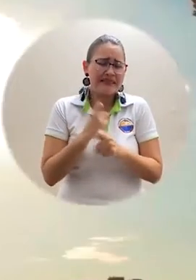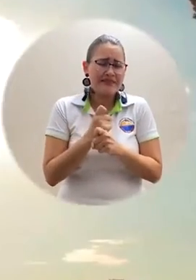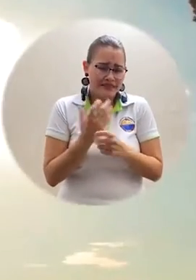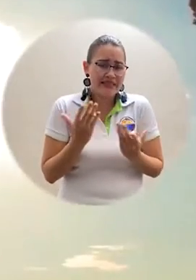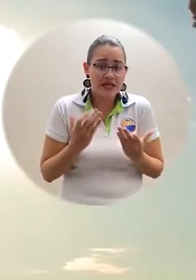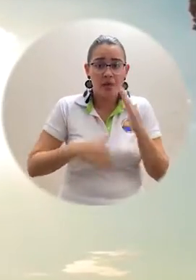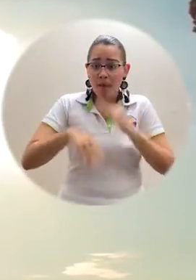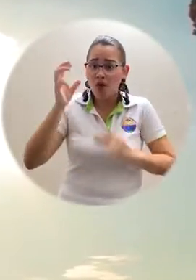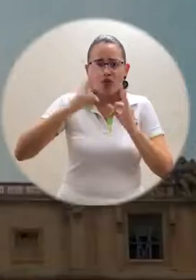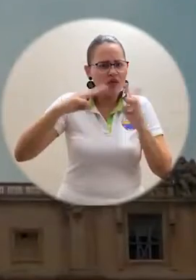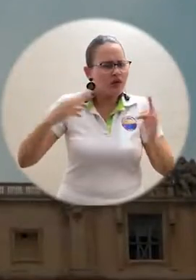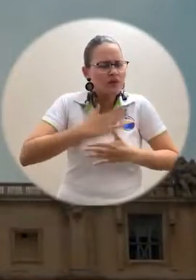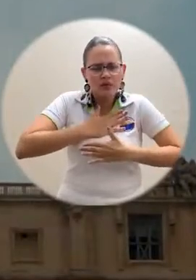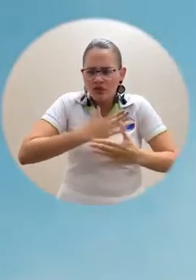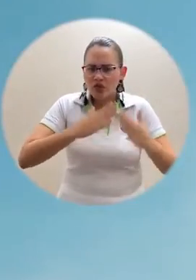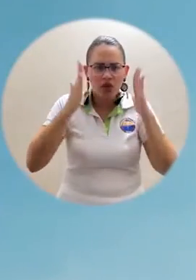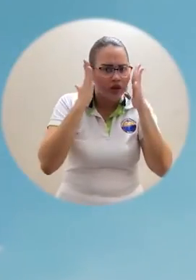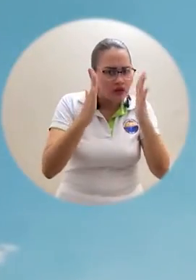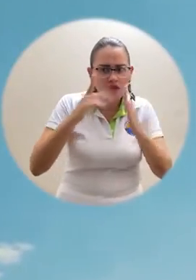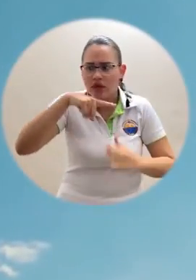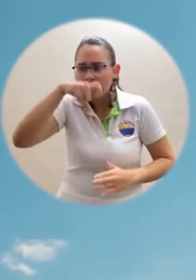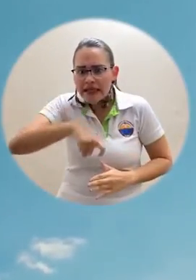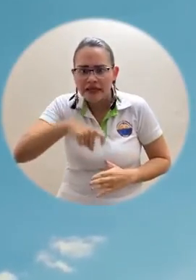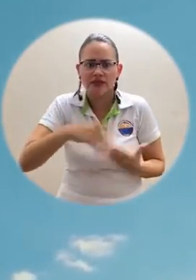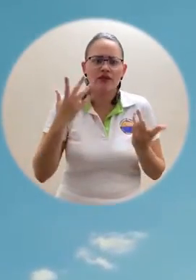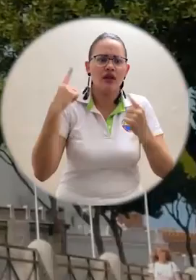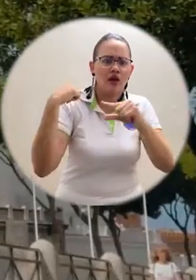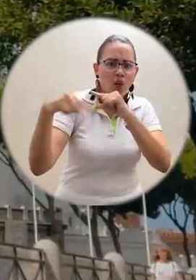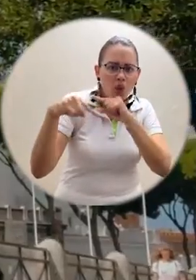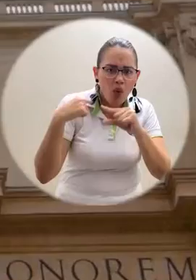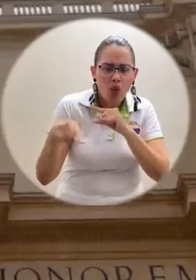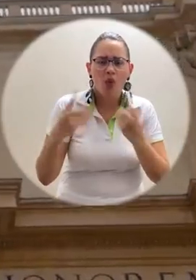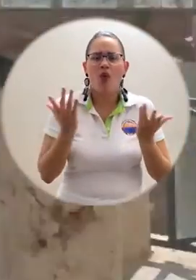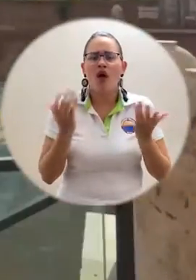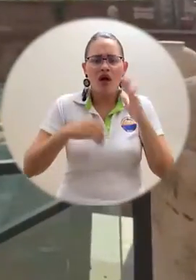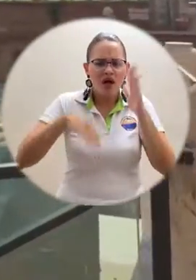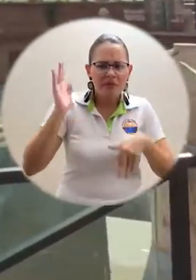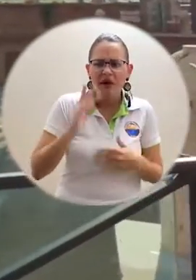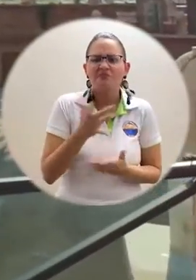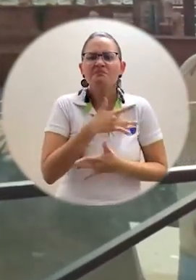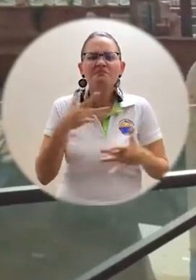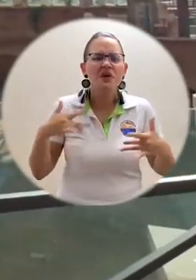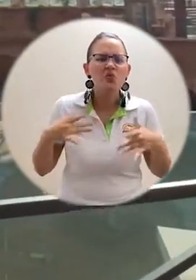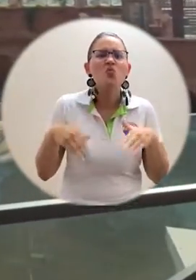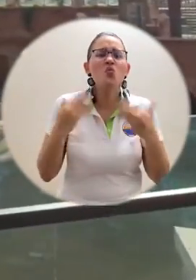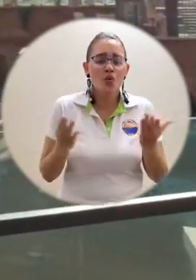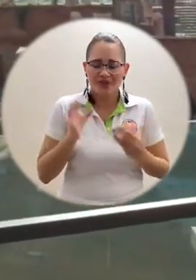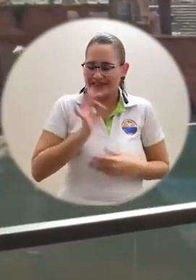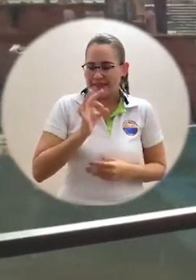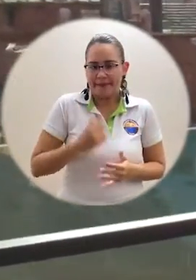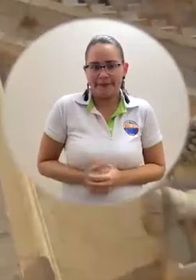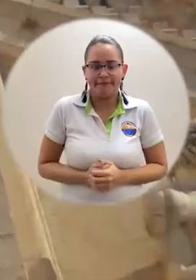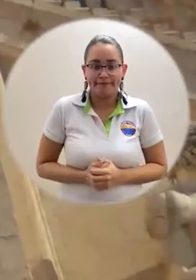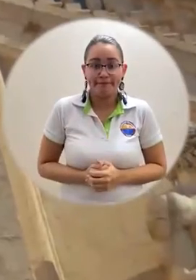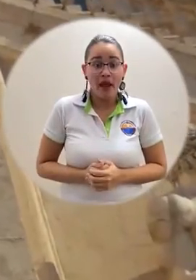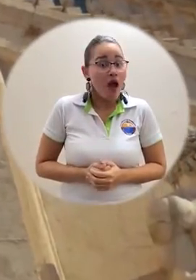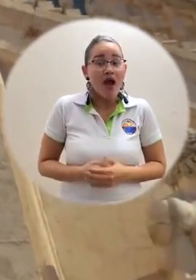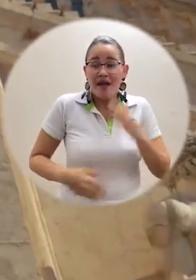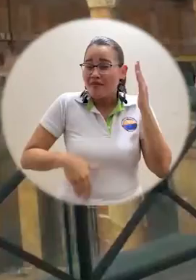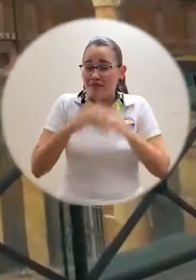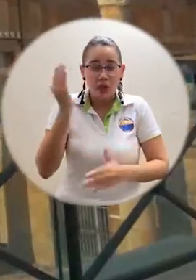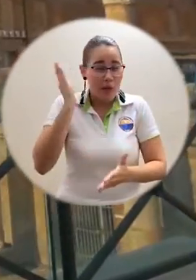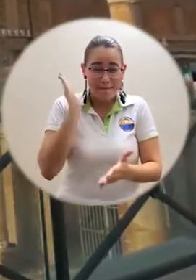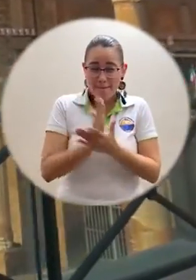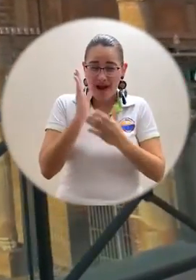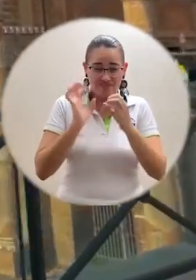muchas situaciones difíciles, donde la universidad ha estado muy atenta con nosotros respecto al envío de correos, estar muy pendiente a cómo es nuestro estado de salud. Desde el